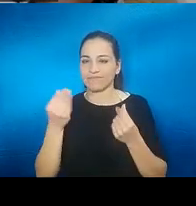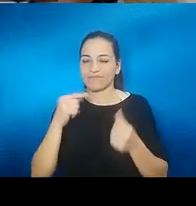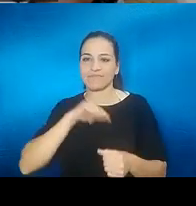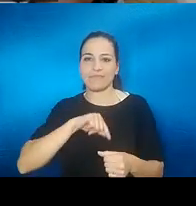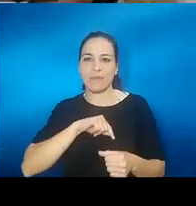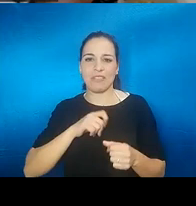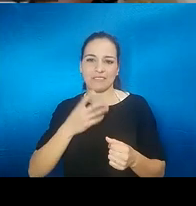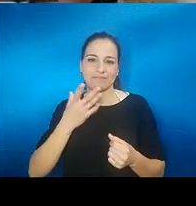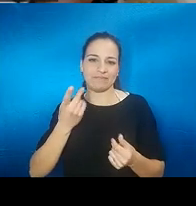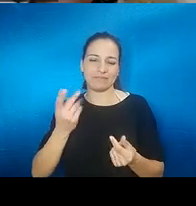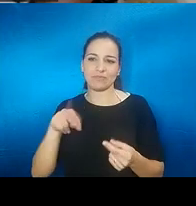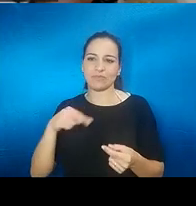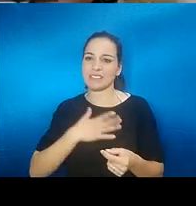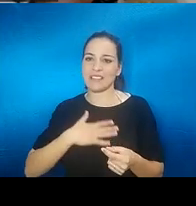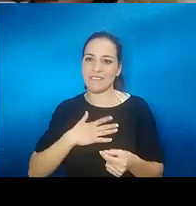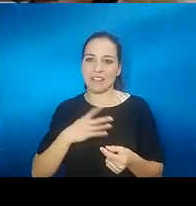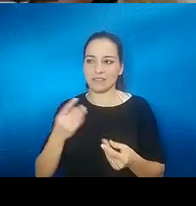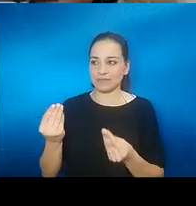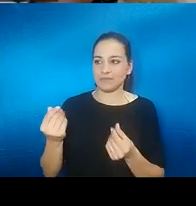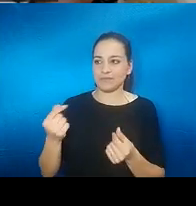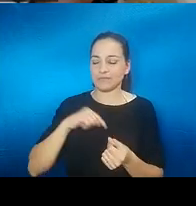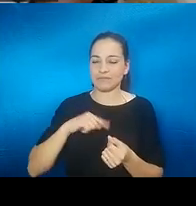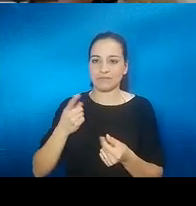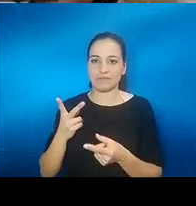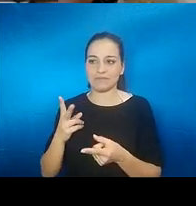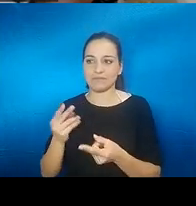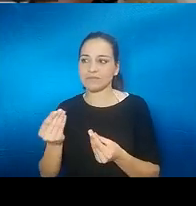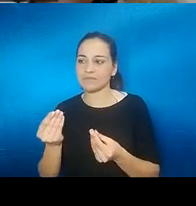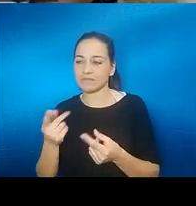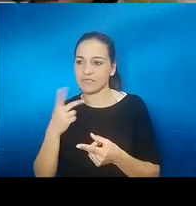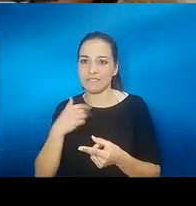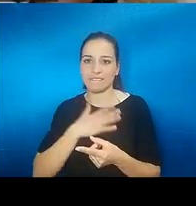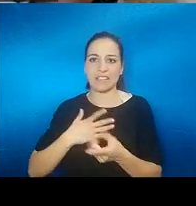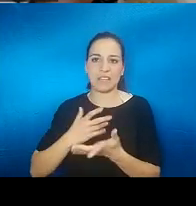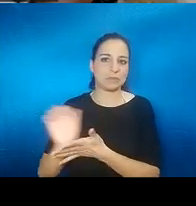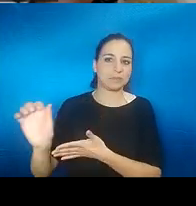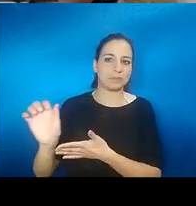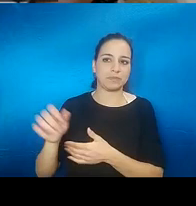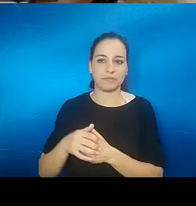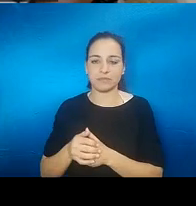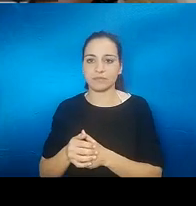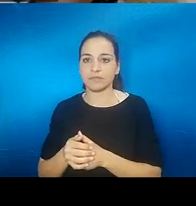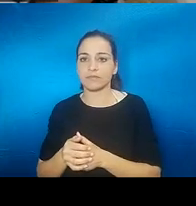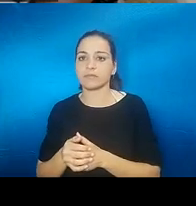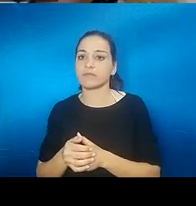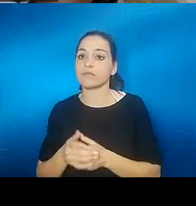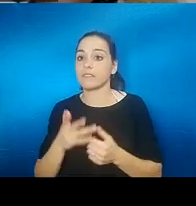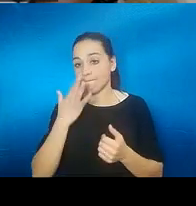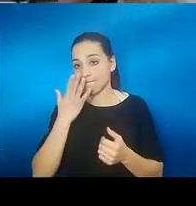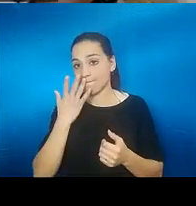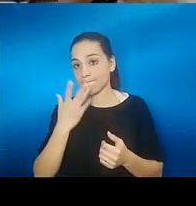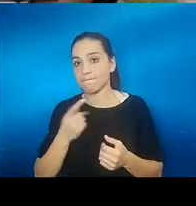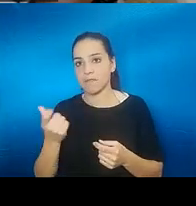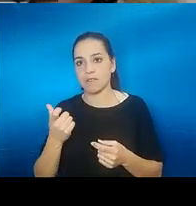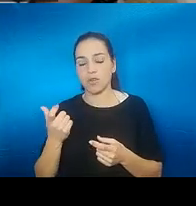como evitarlas, dejarlas de lado y en lugar de darles un